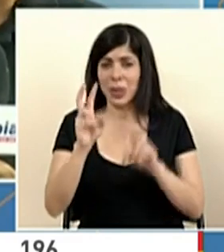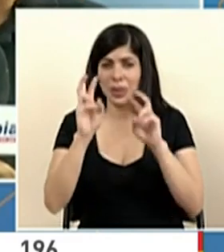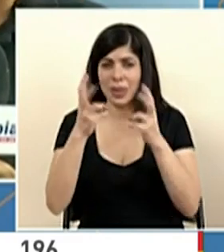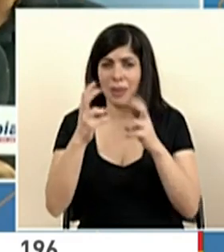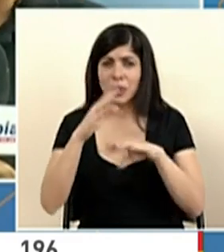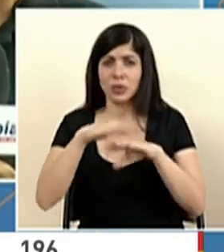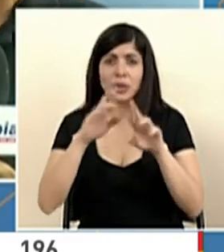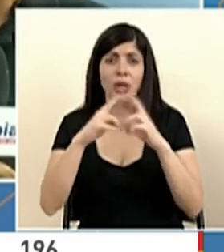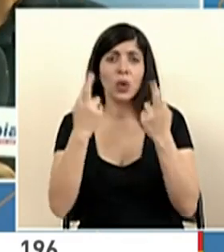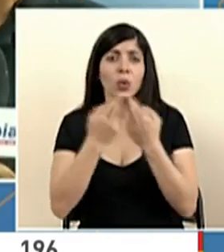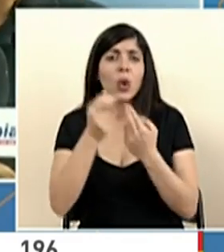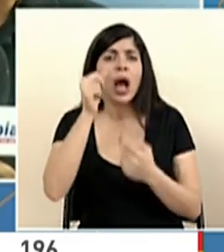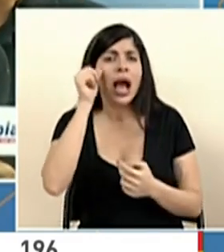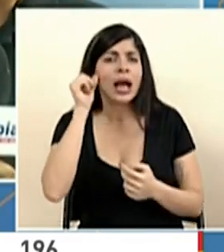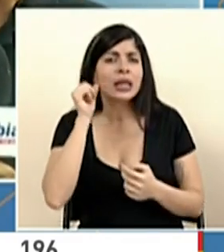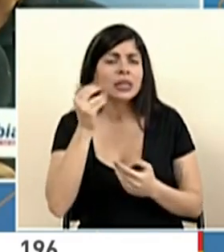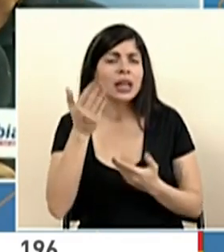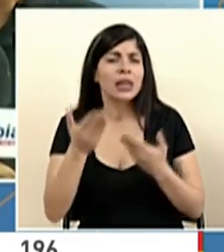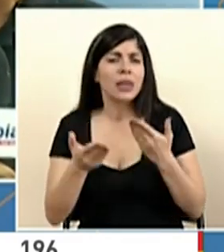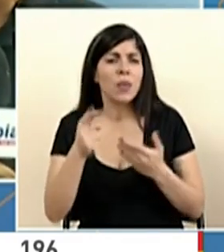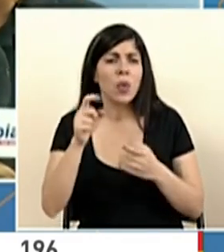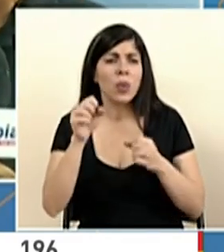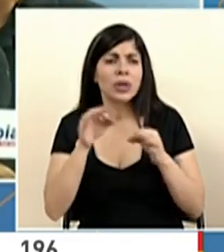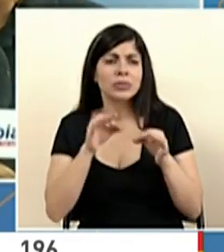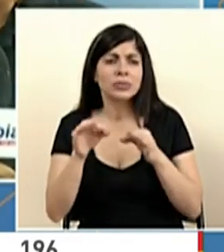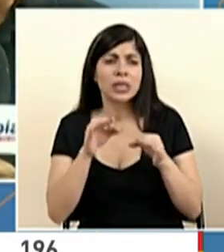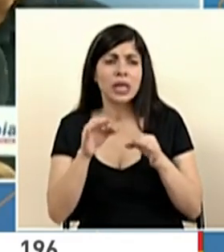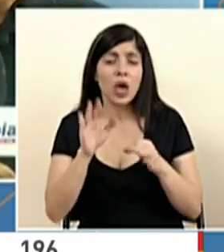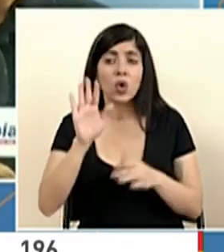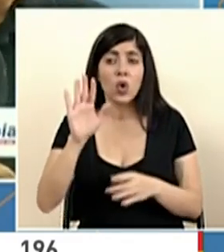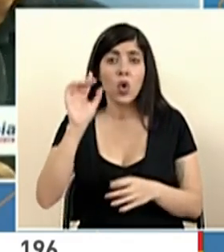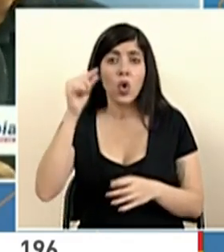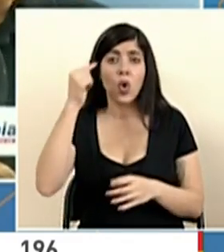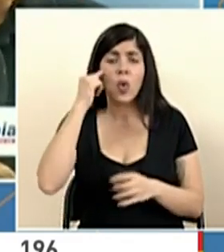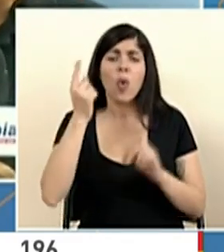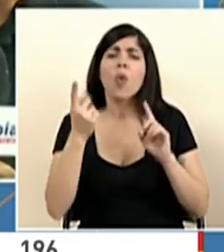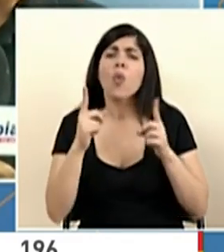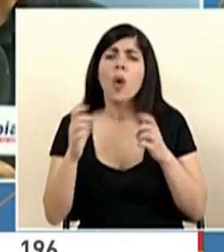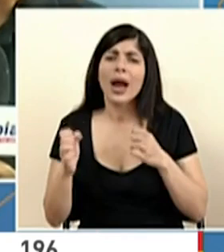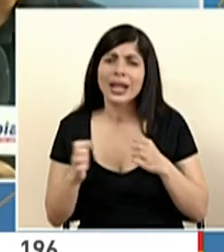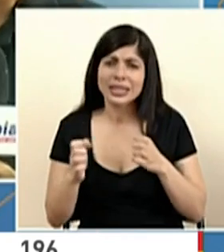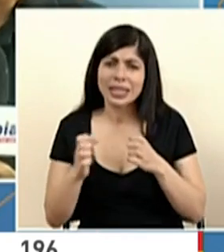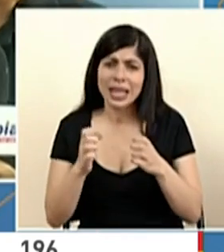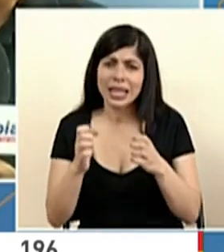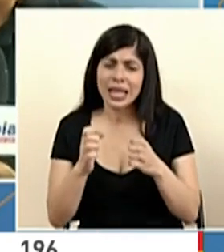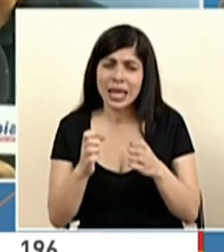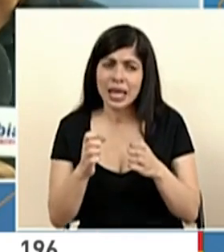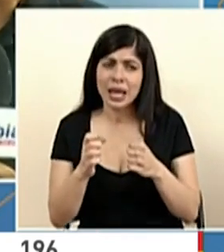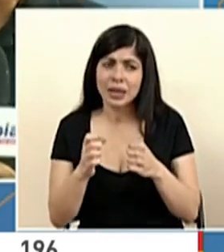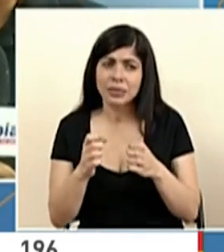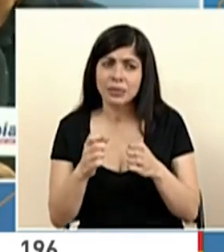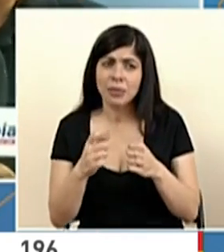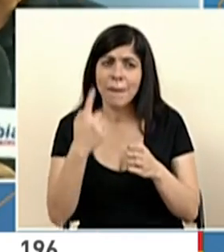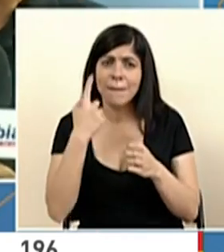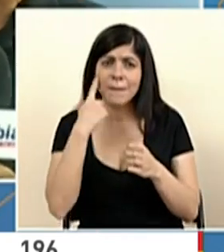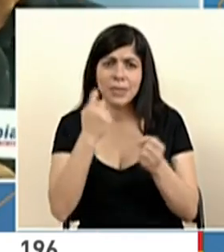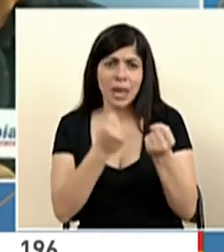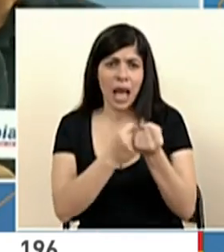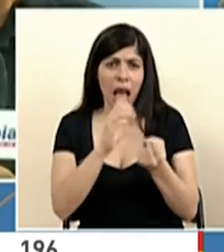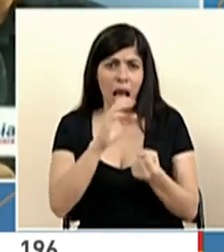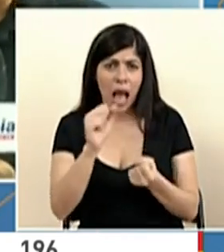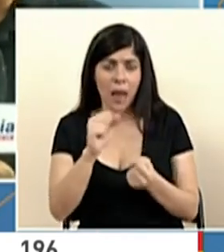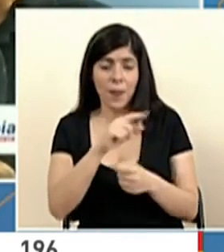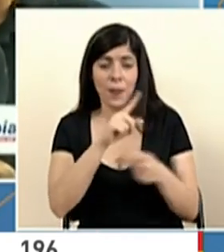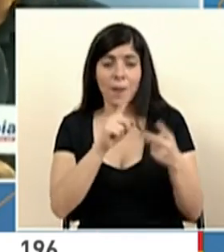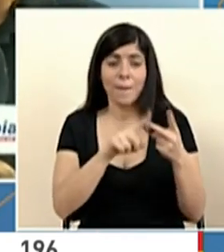de la reunión de ayer, tal vez para aclarar un poco cuál será la estrategia del gobierno y las ideas para respetar la caja. Y tengo otra pregunta para el